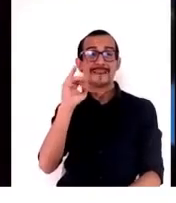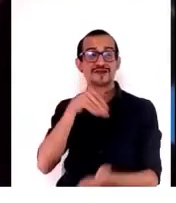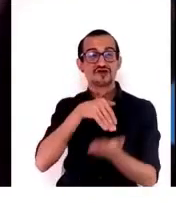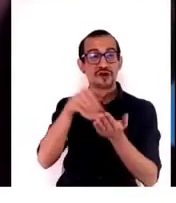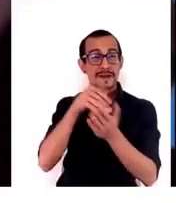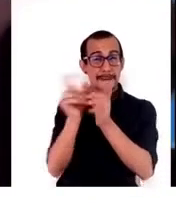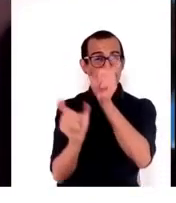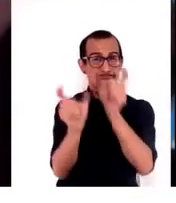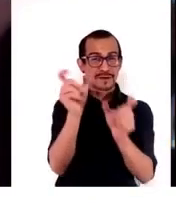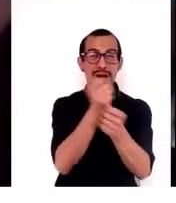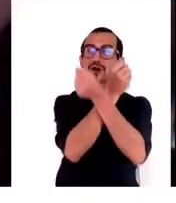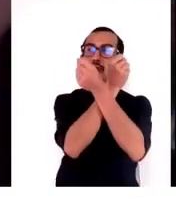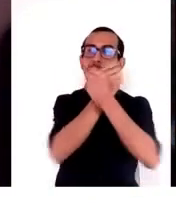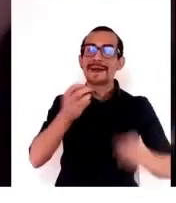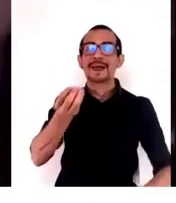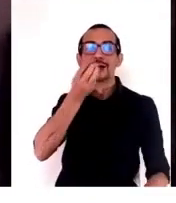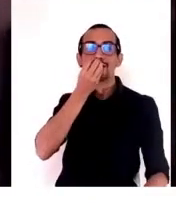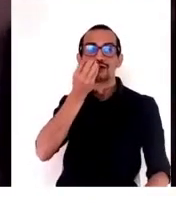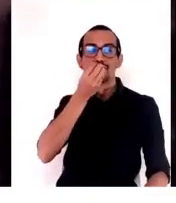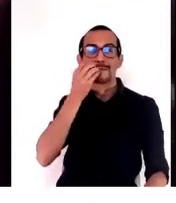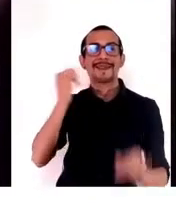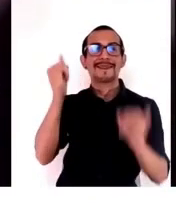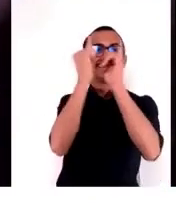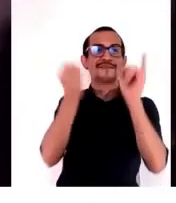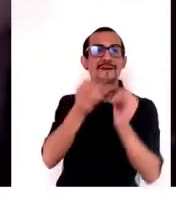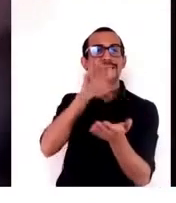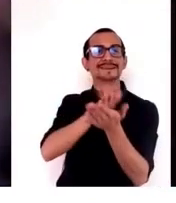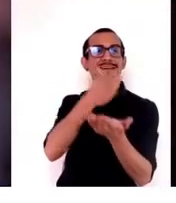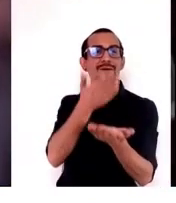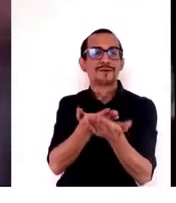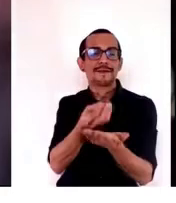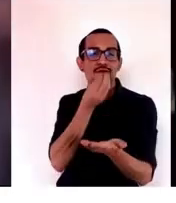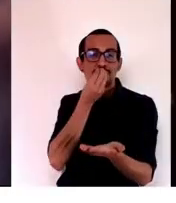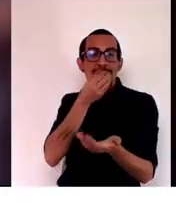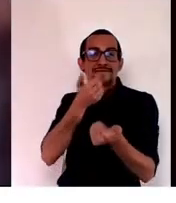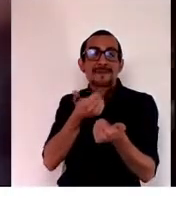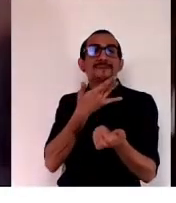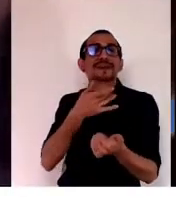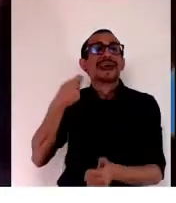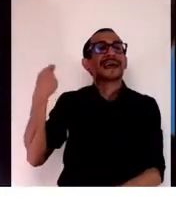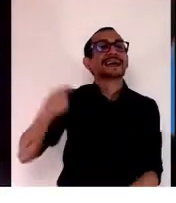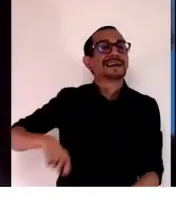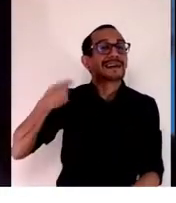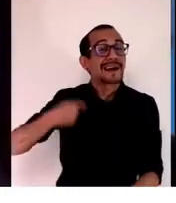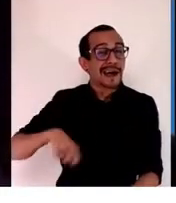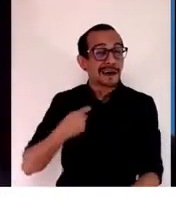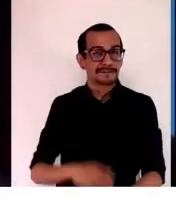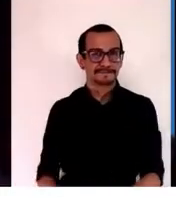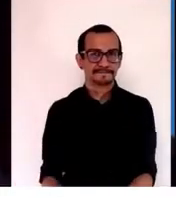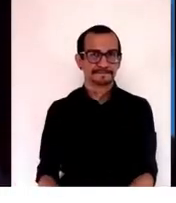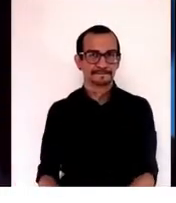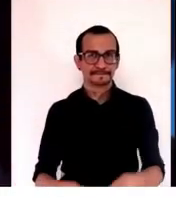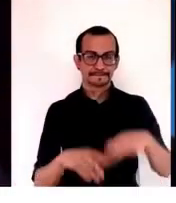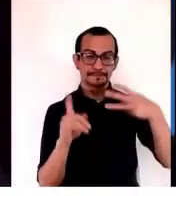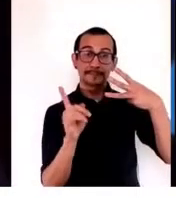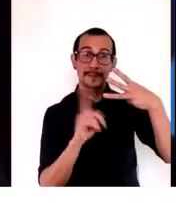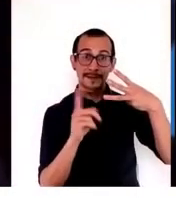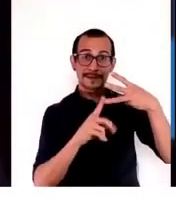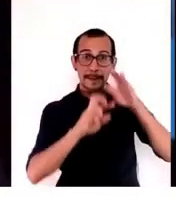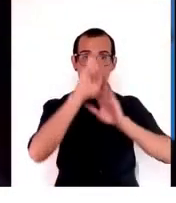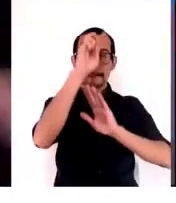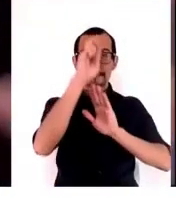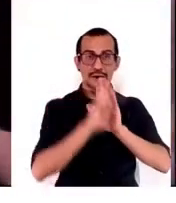podían comer de manera saludable porque es muy cara. Y bajo el tercer programa